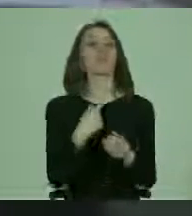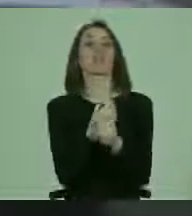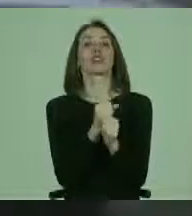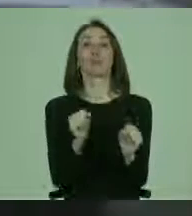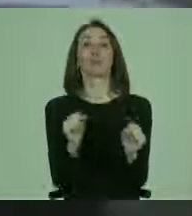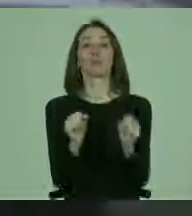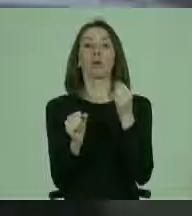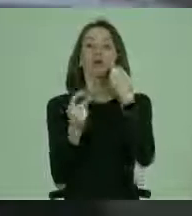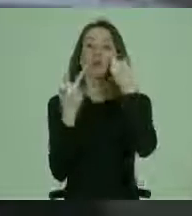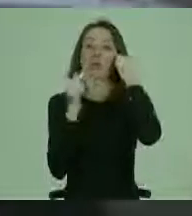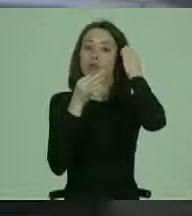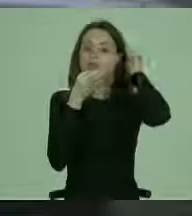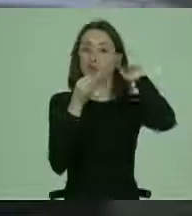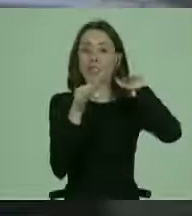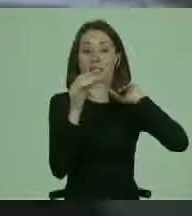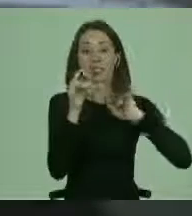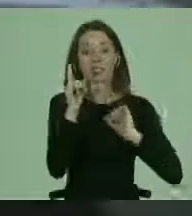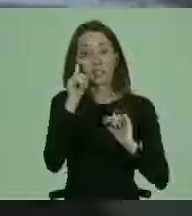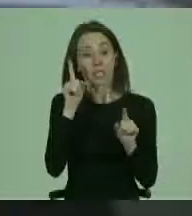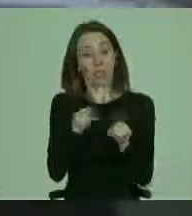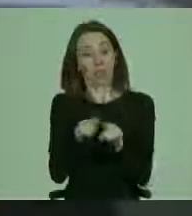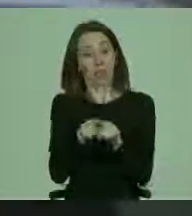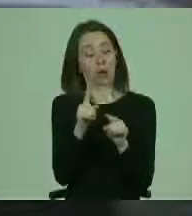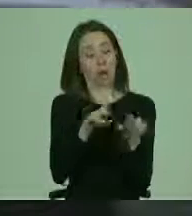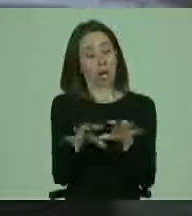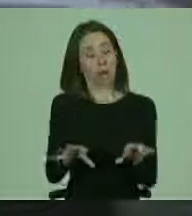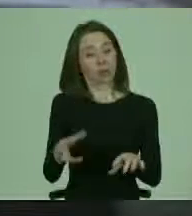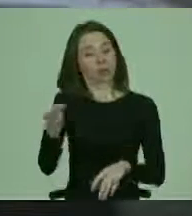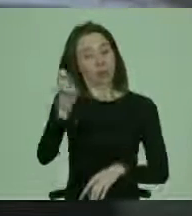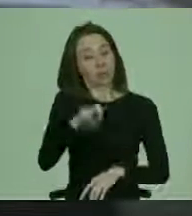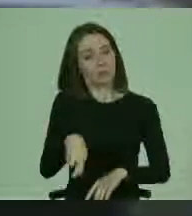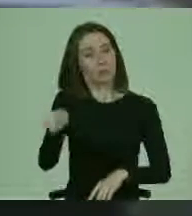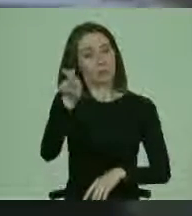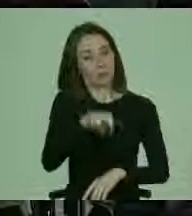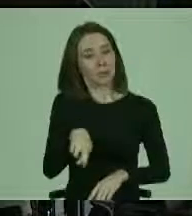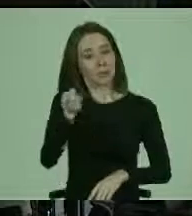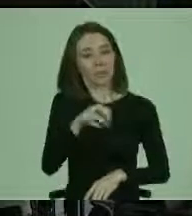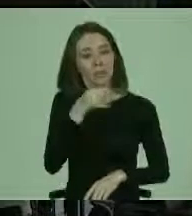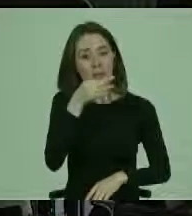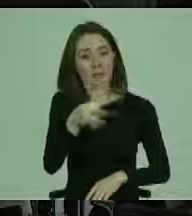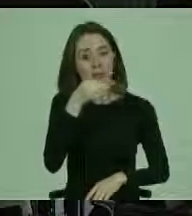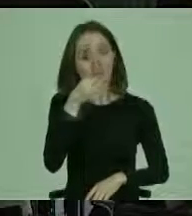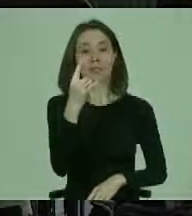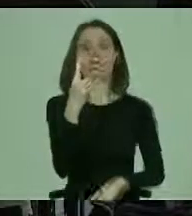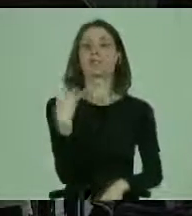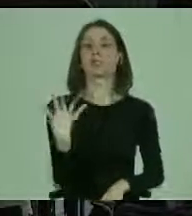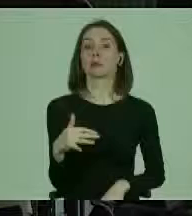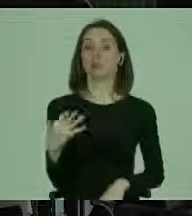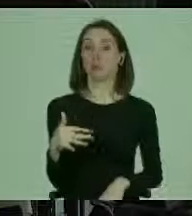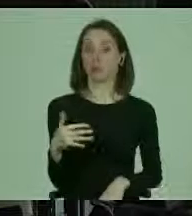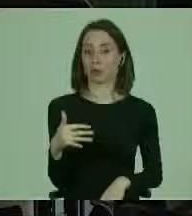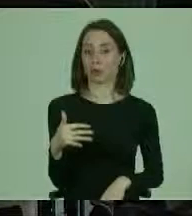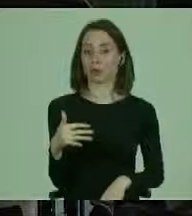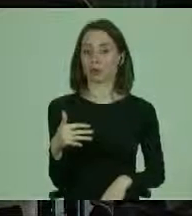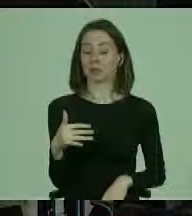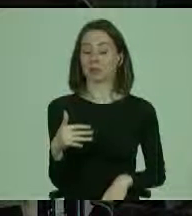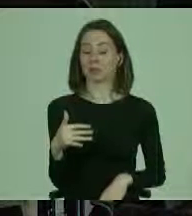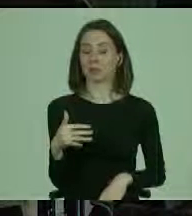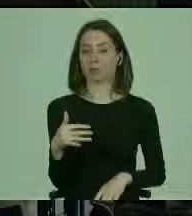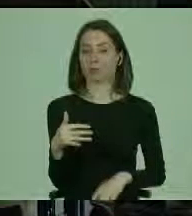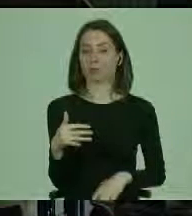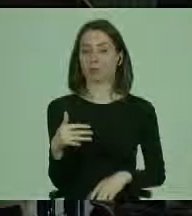puedo acá dejar de mencionar, y aunque sea una cosa reiterativa, es importante y luego